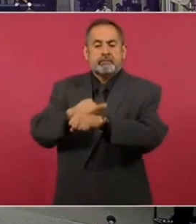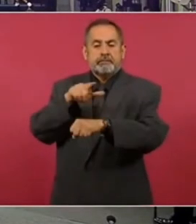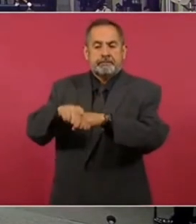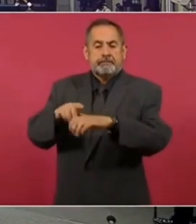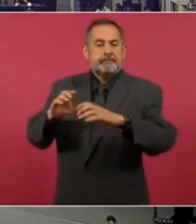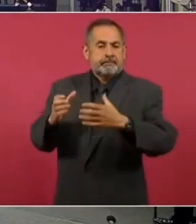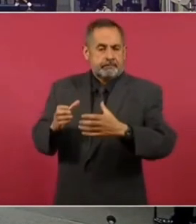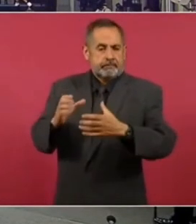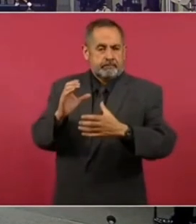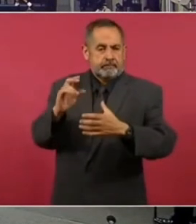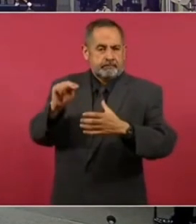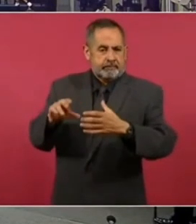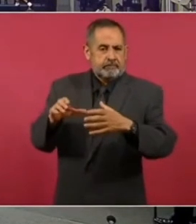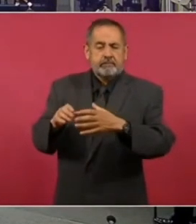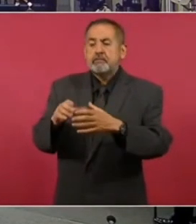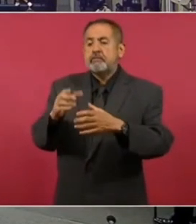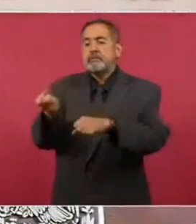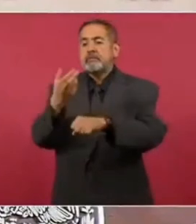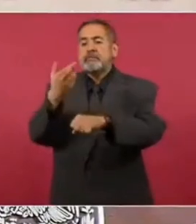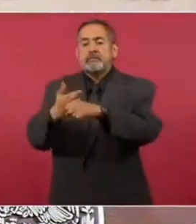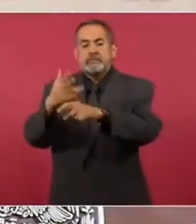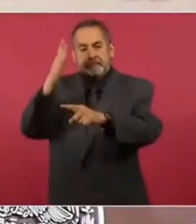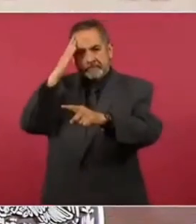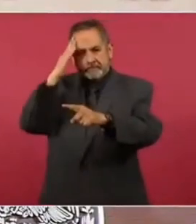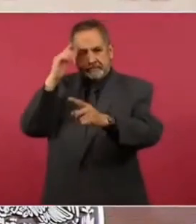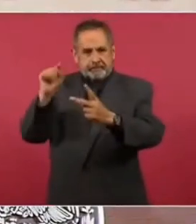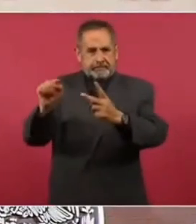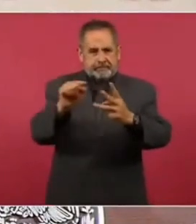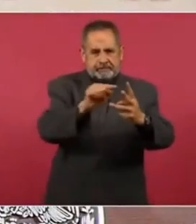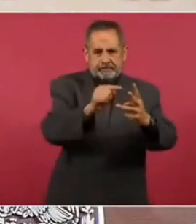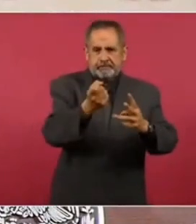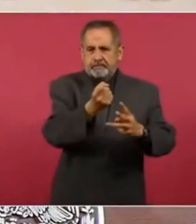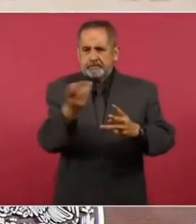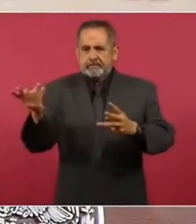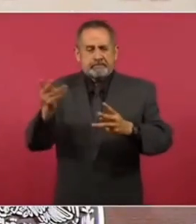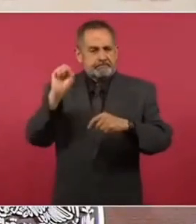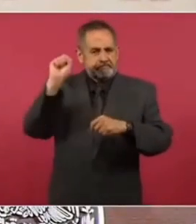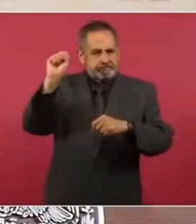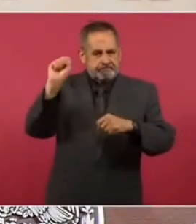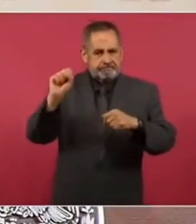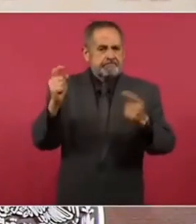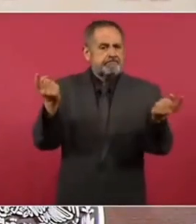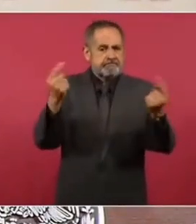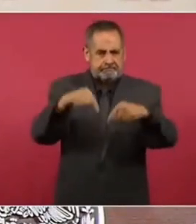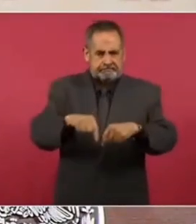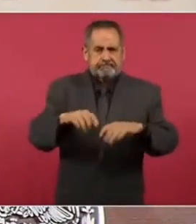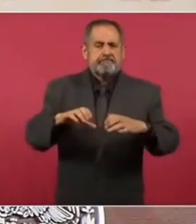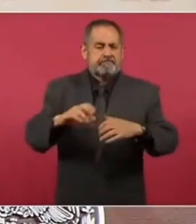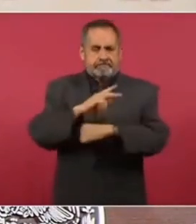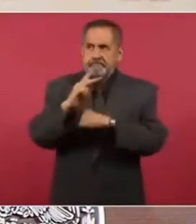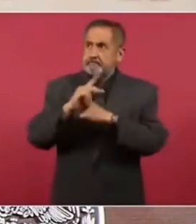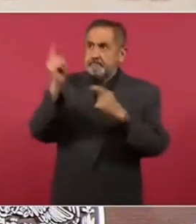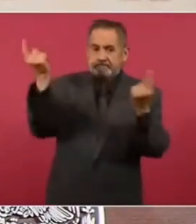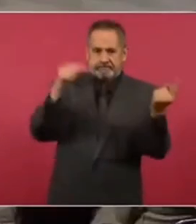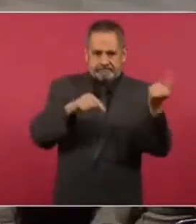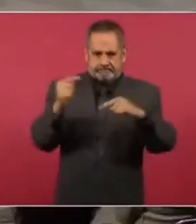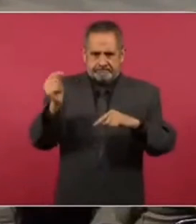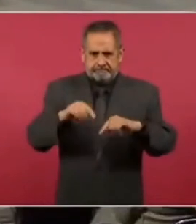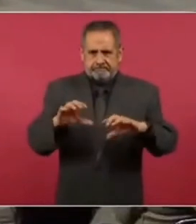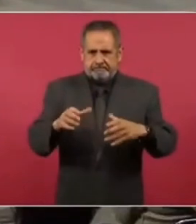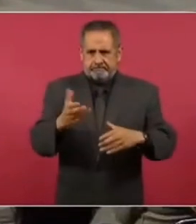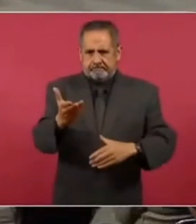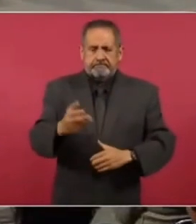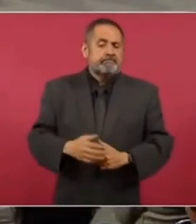y a compañeros secretarios generales de algunas secciones del país. Y quiero